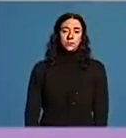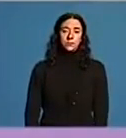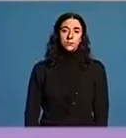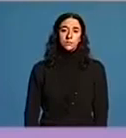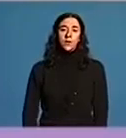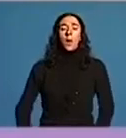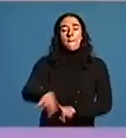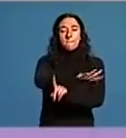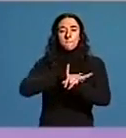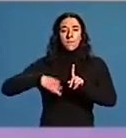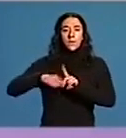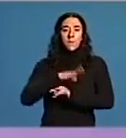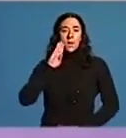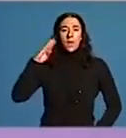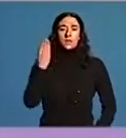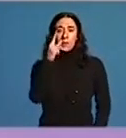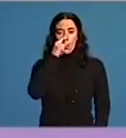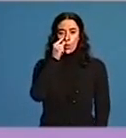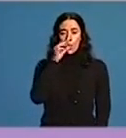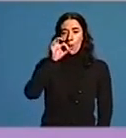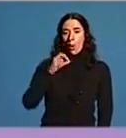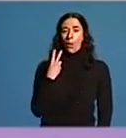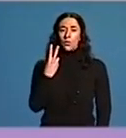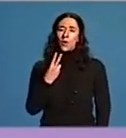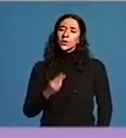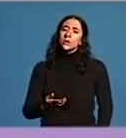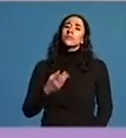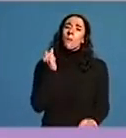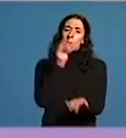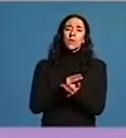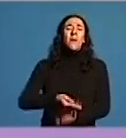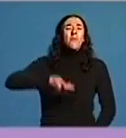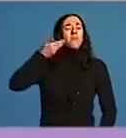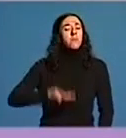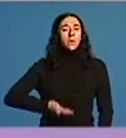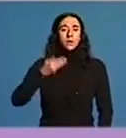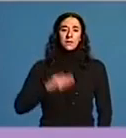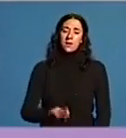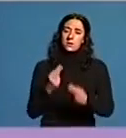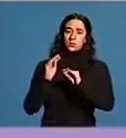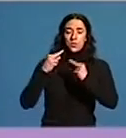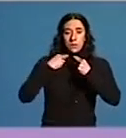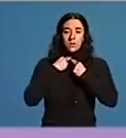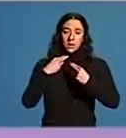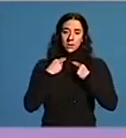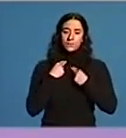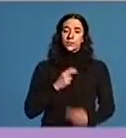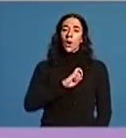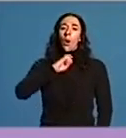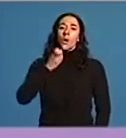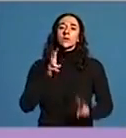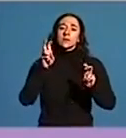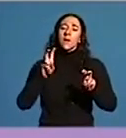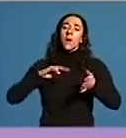O medio ambiente a través de Lugo Dous e unha das grandes apostas do actual equipo de goberno provincial. Outra son as novas